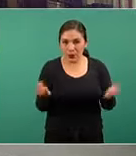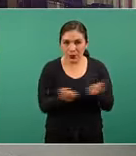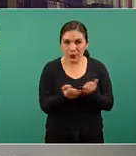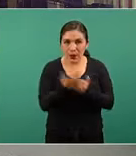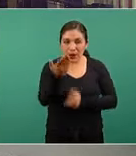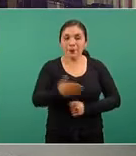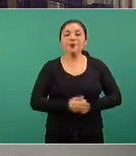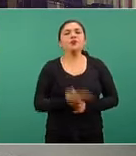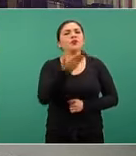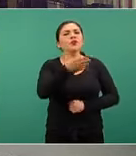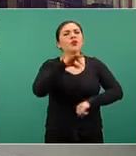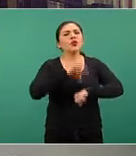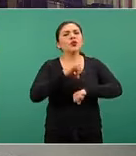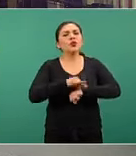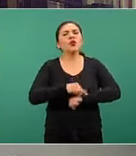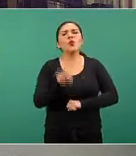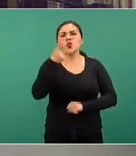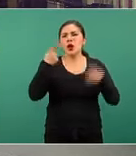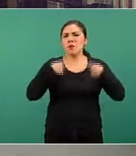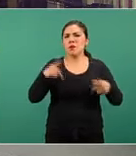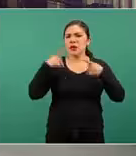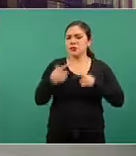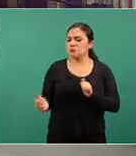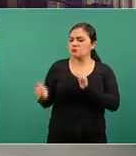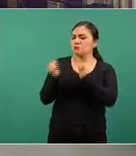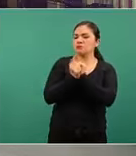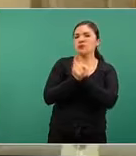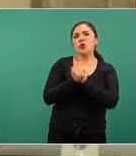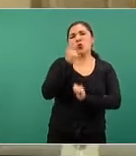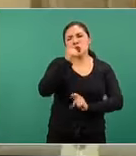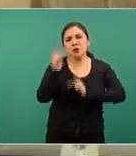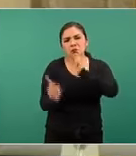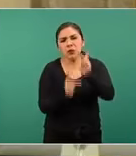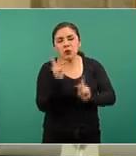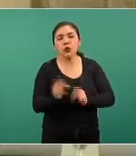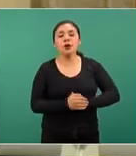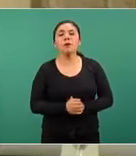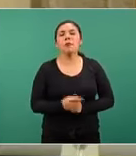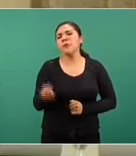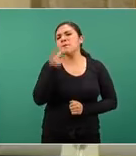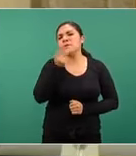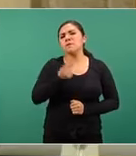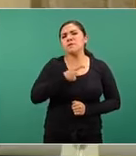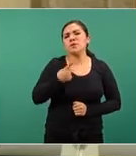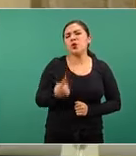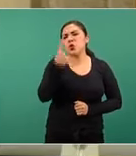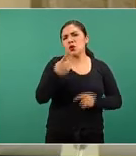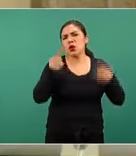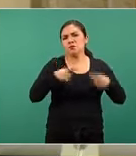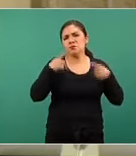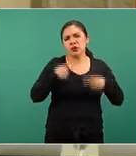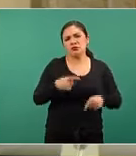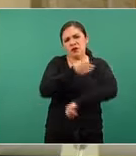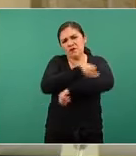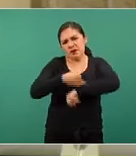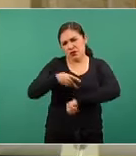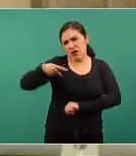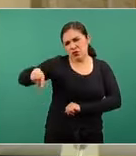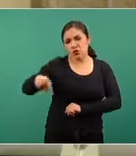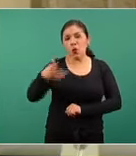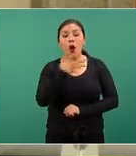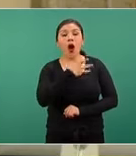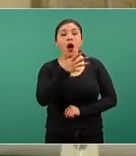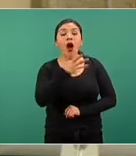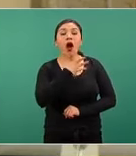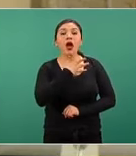doctor un ciudadano nos hizo llegar un planteamiento nos comenta que un familiar de él tiene